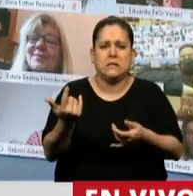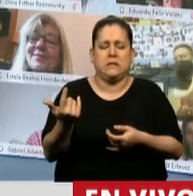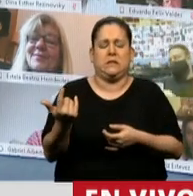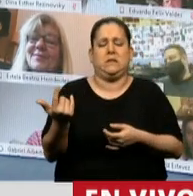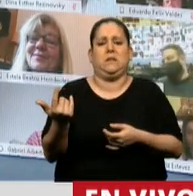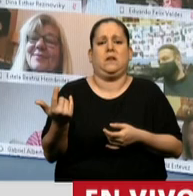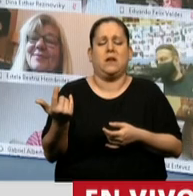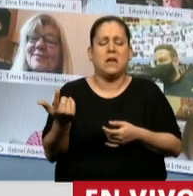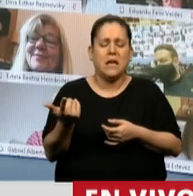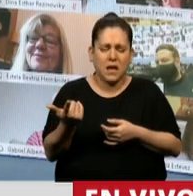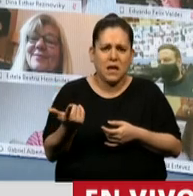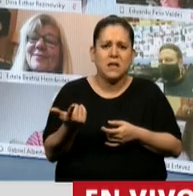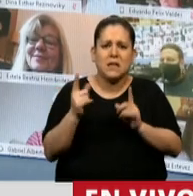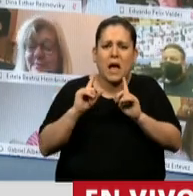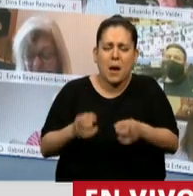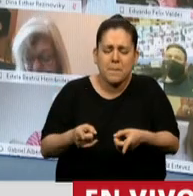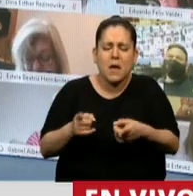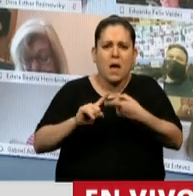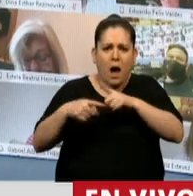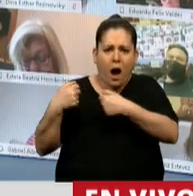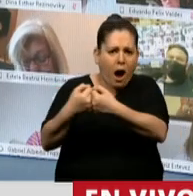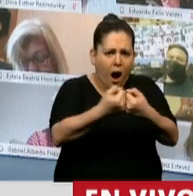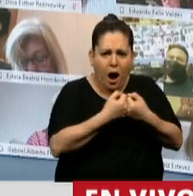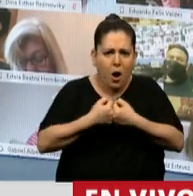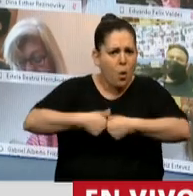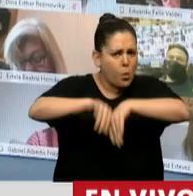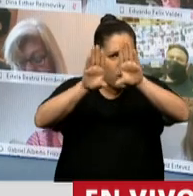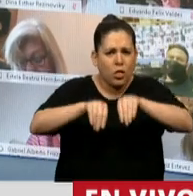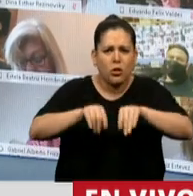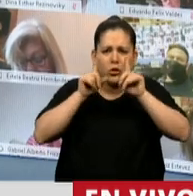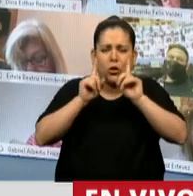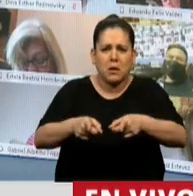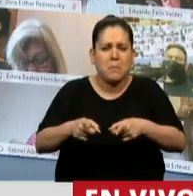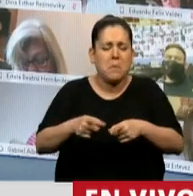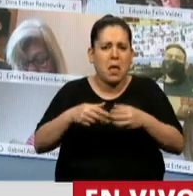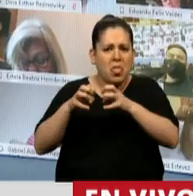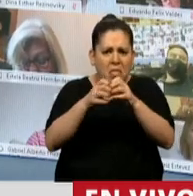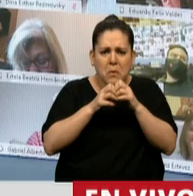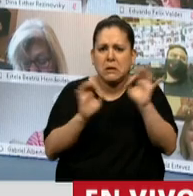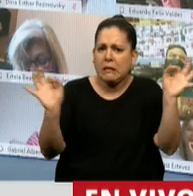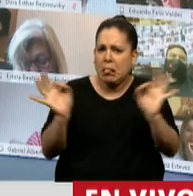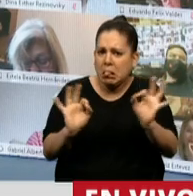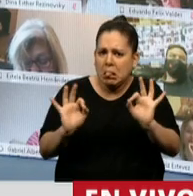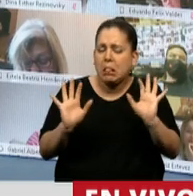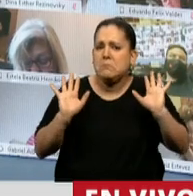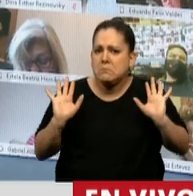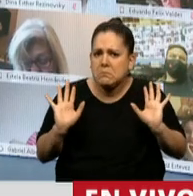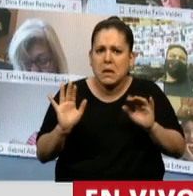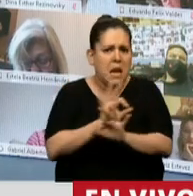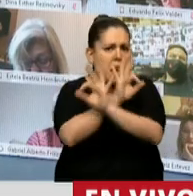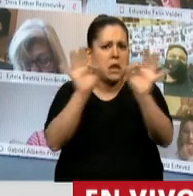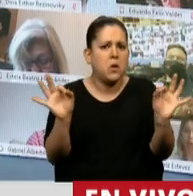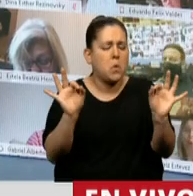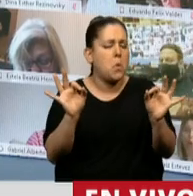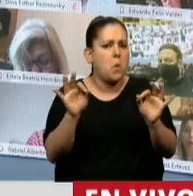consenso, sin debate particularmente por ninguna de